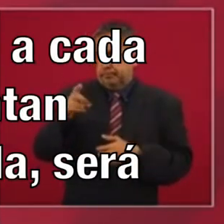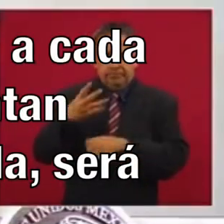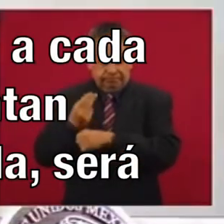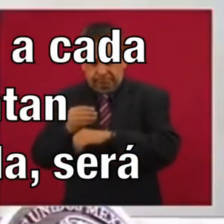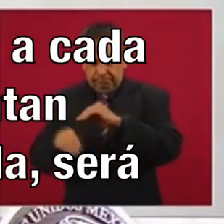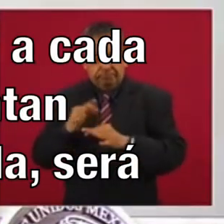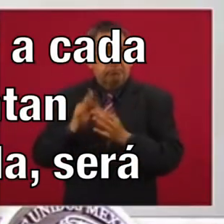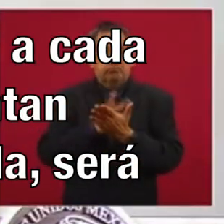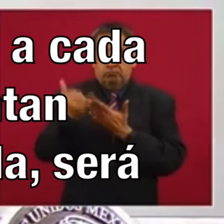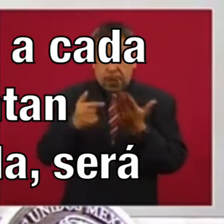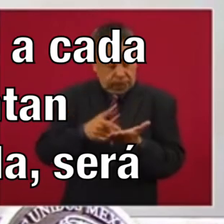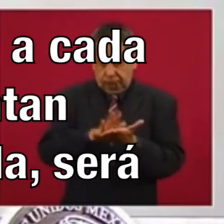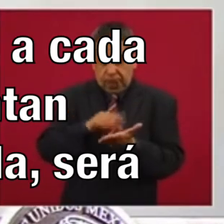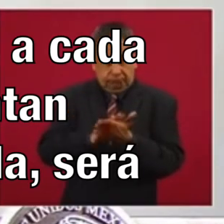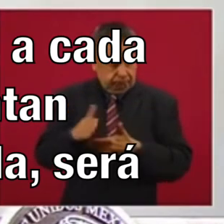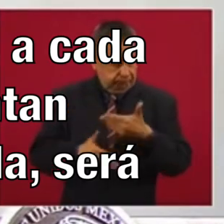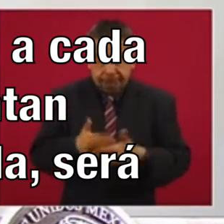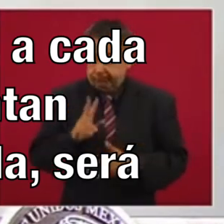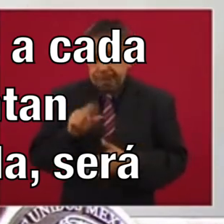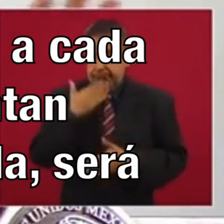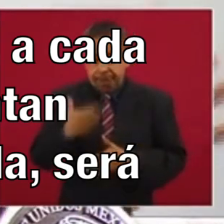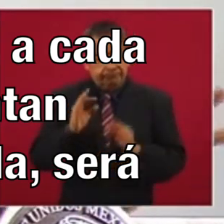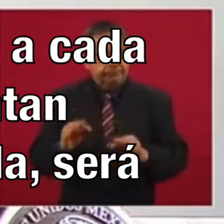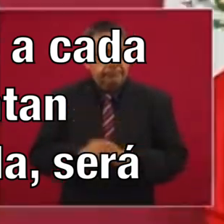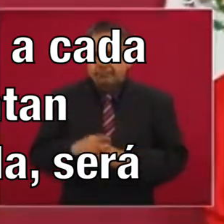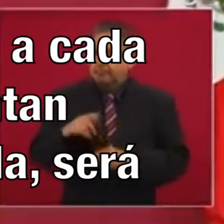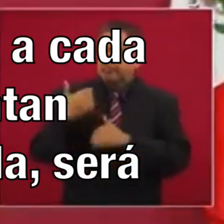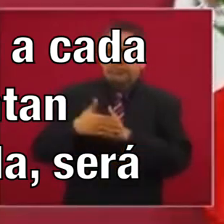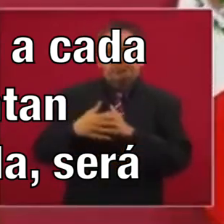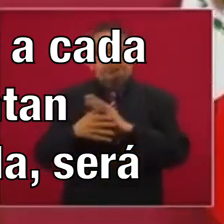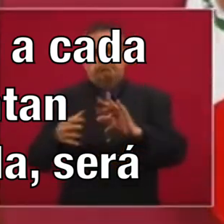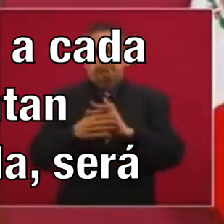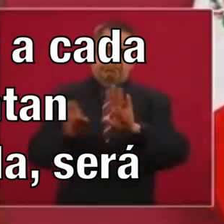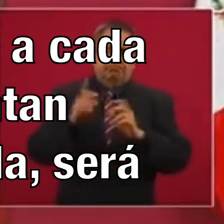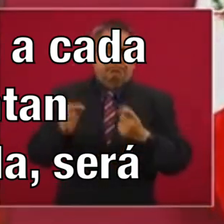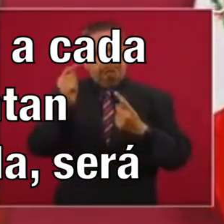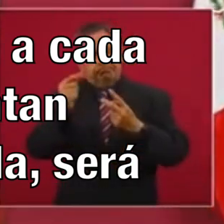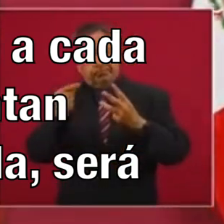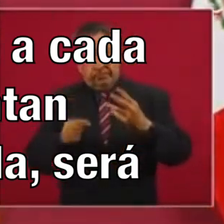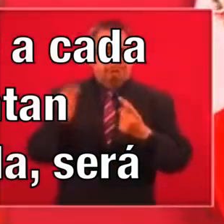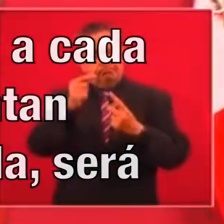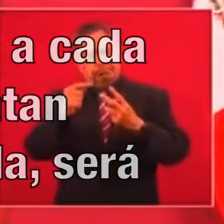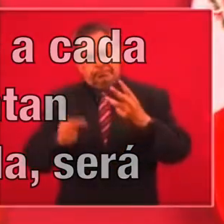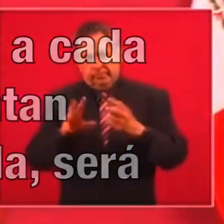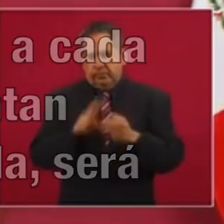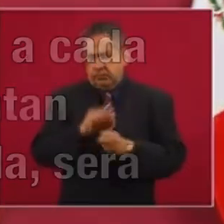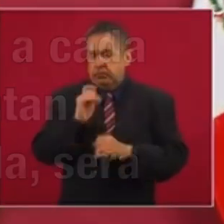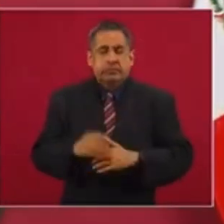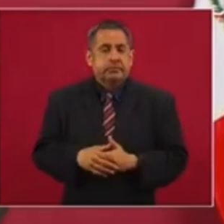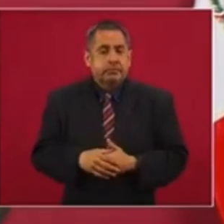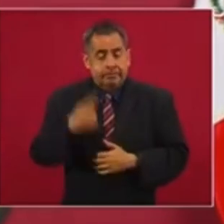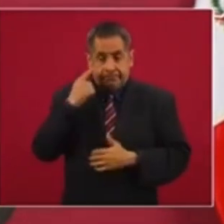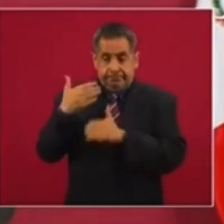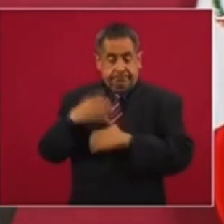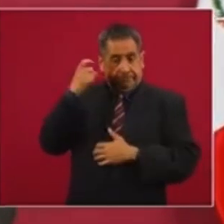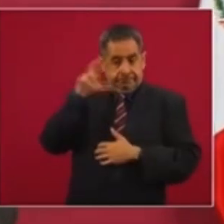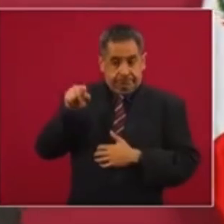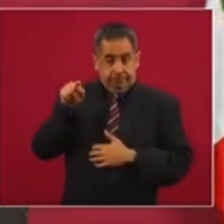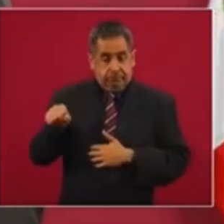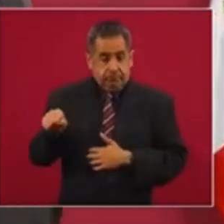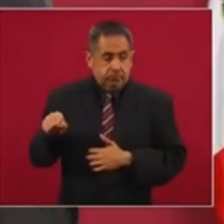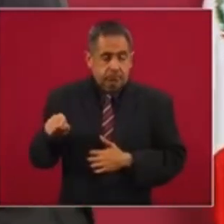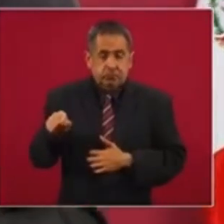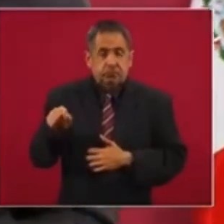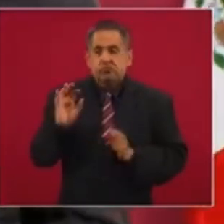el proyecto avanzando. Ya vamos a explicar todo de manera integral en su momento. De modo que Quintana Roo va a tener,